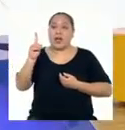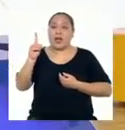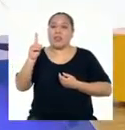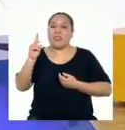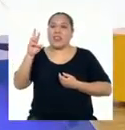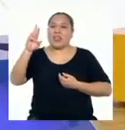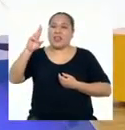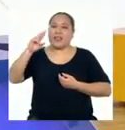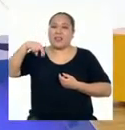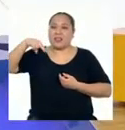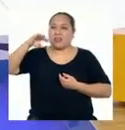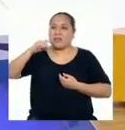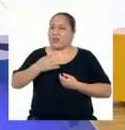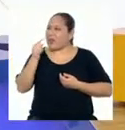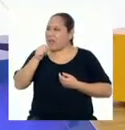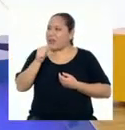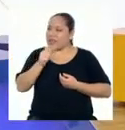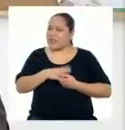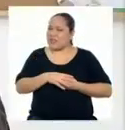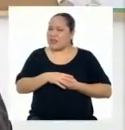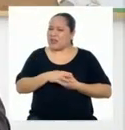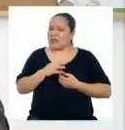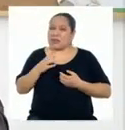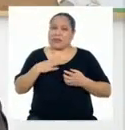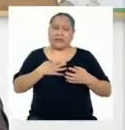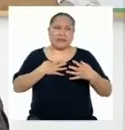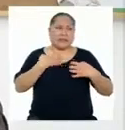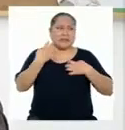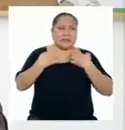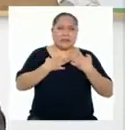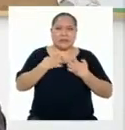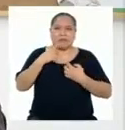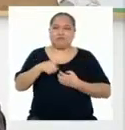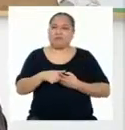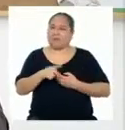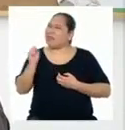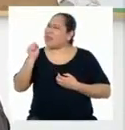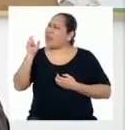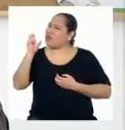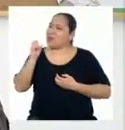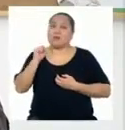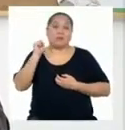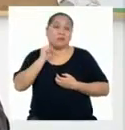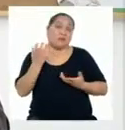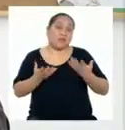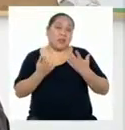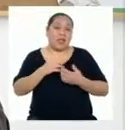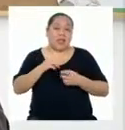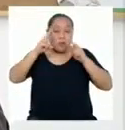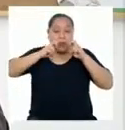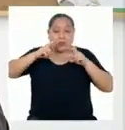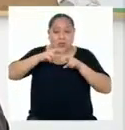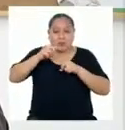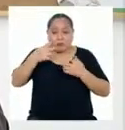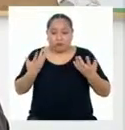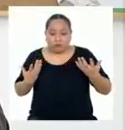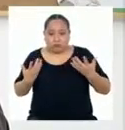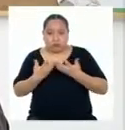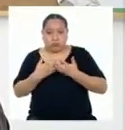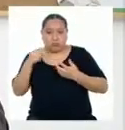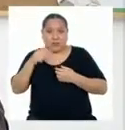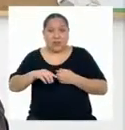Ah, sí, algo he escuchado por ahí, creo. Seguro que sí. Hay estudios que revelan la relación entre las